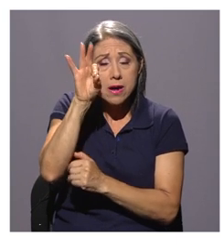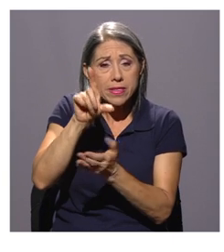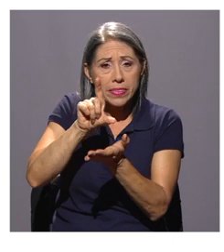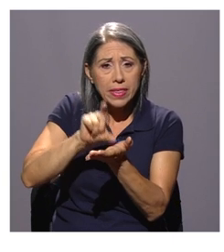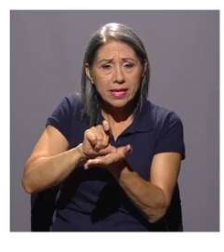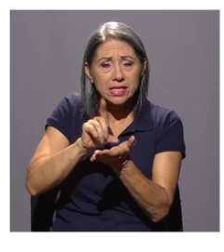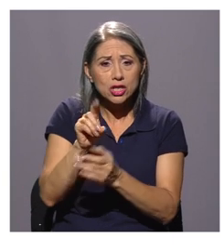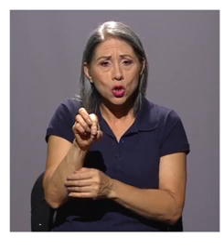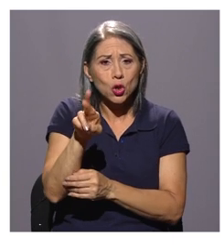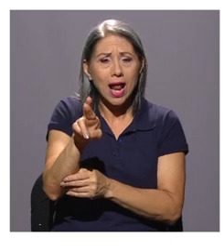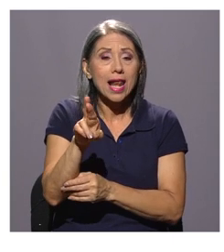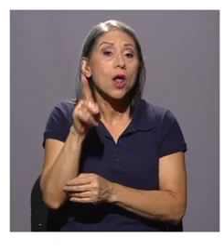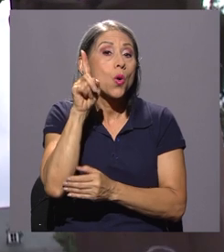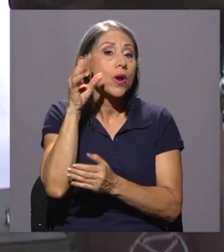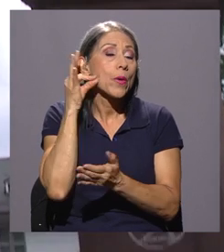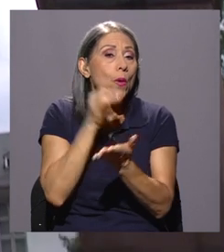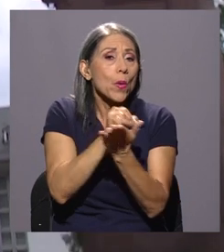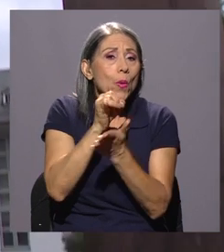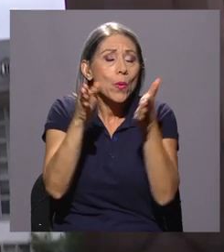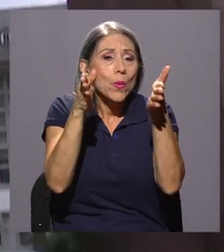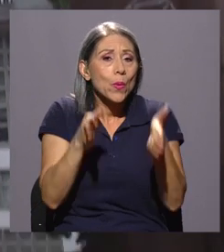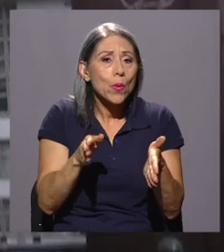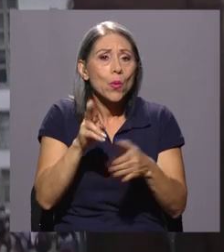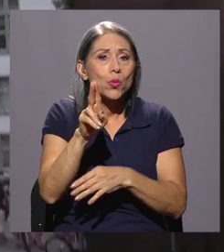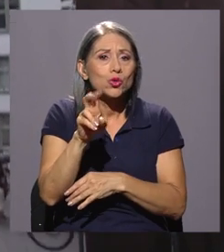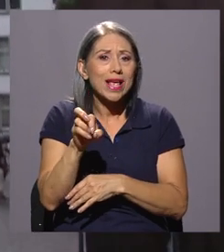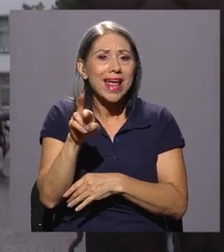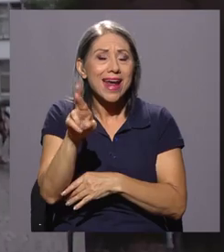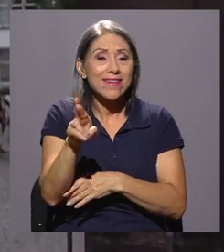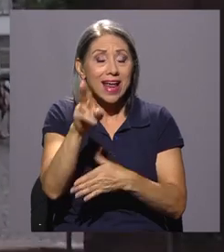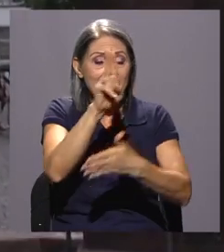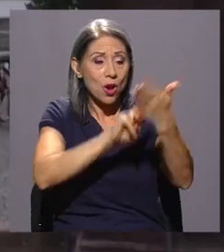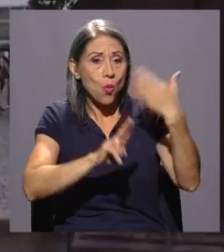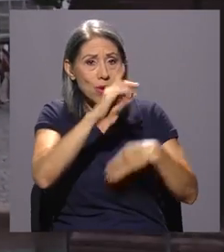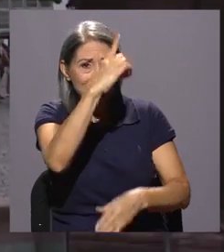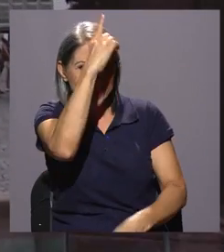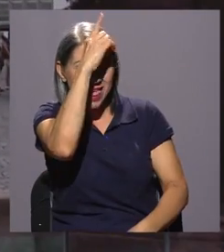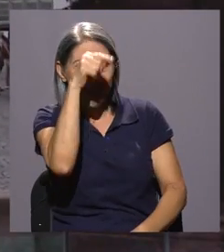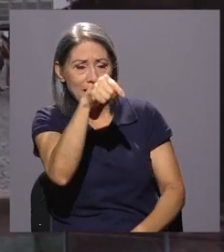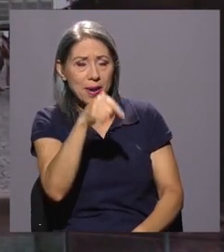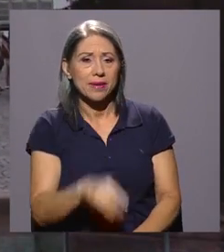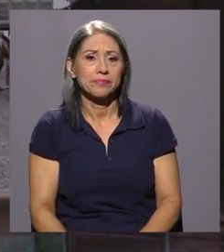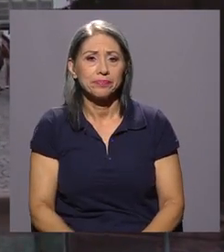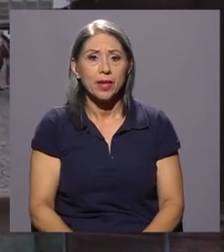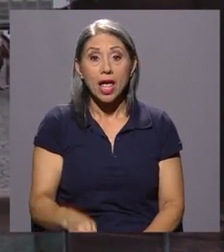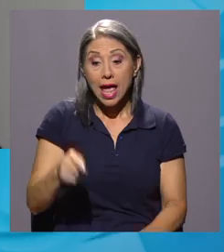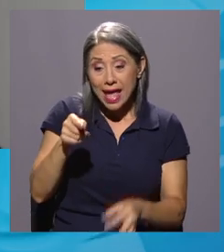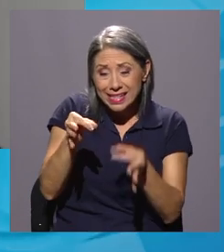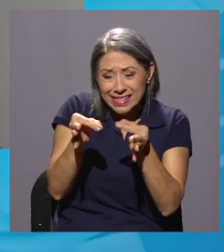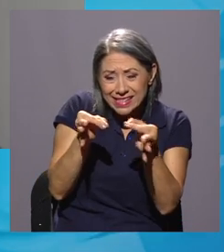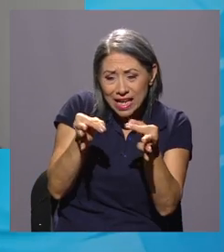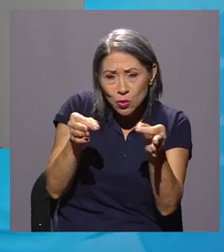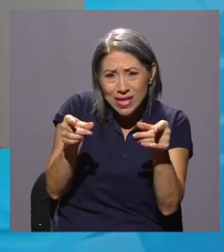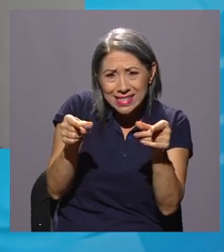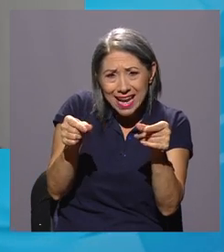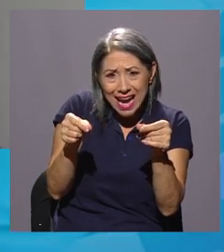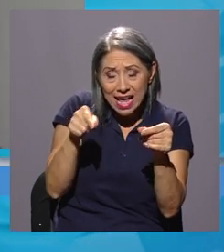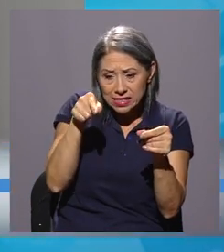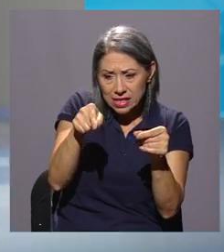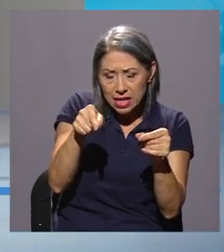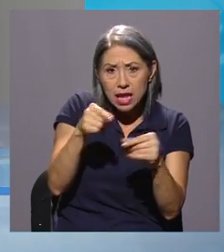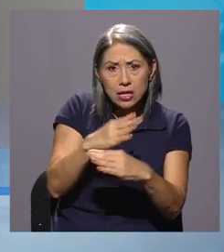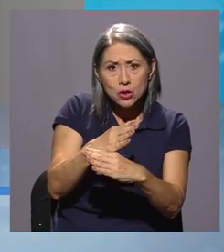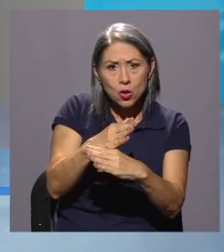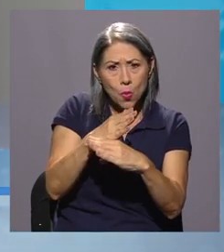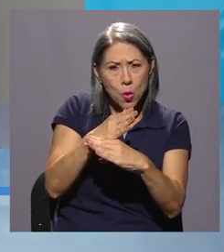de una investigadora de la UCR en la Universidad de Heidelberg en Alemania. Nosotros pues encontramos en las células de cáncer